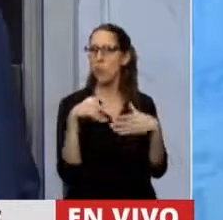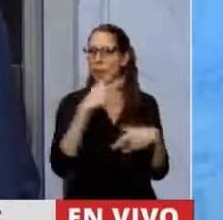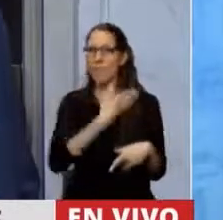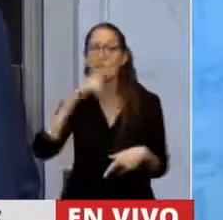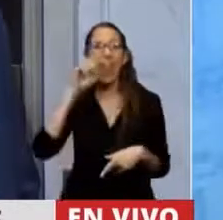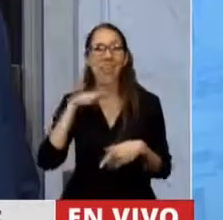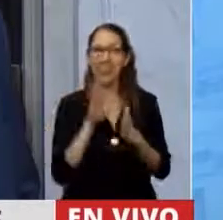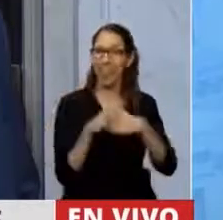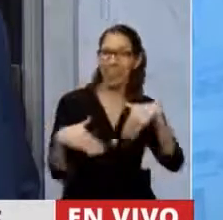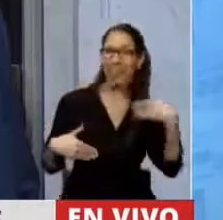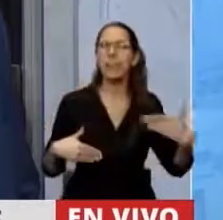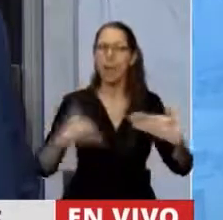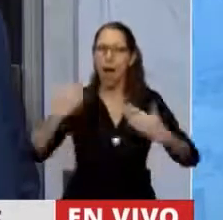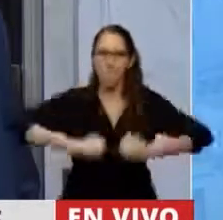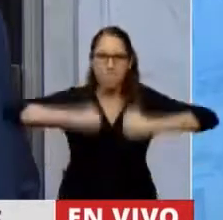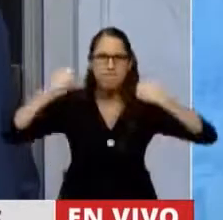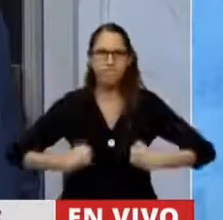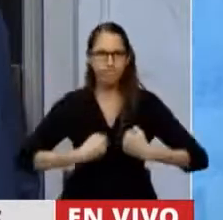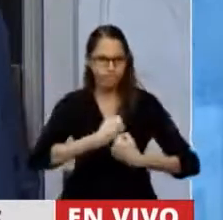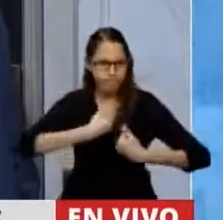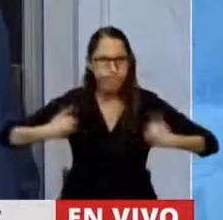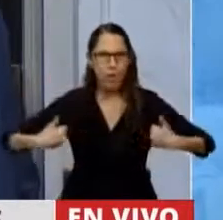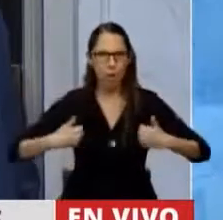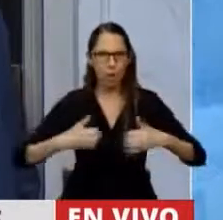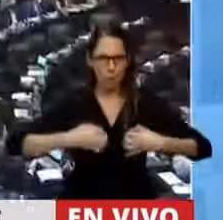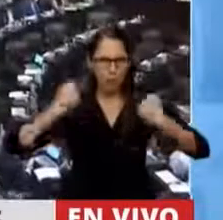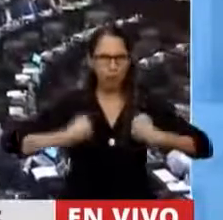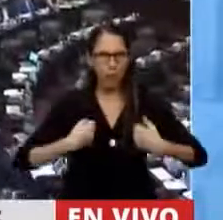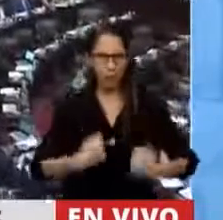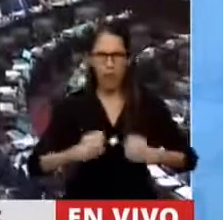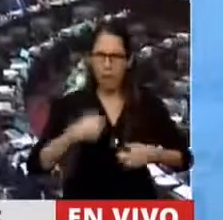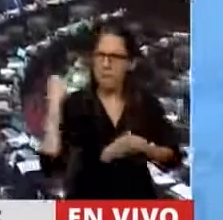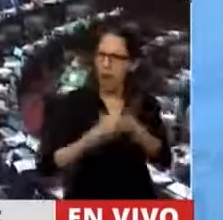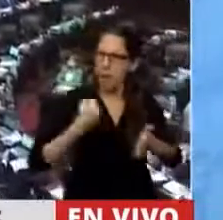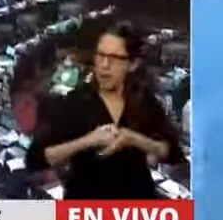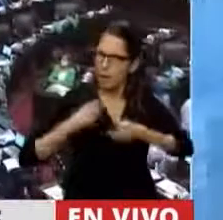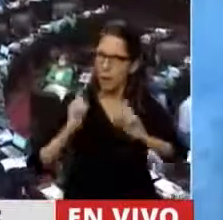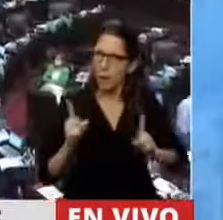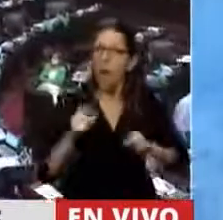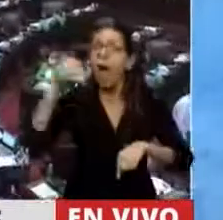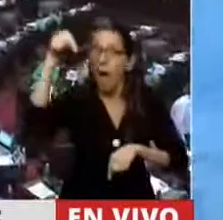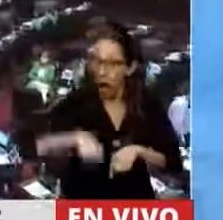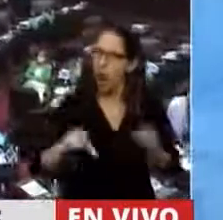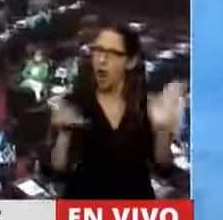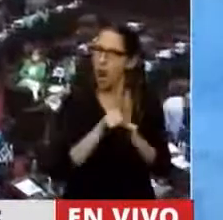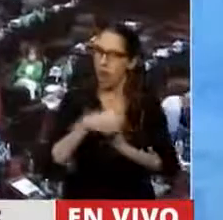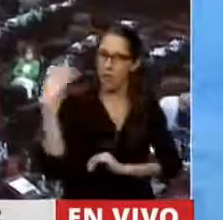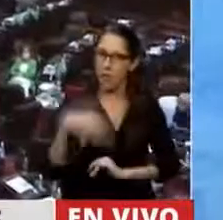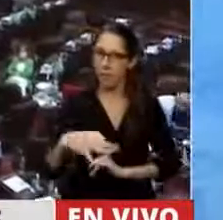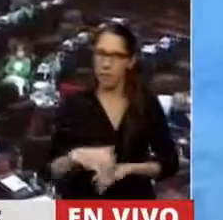una trinchera nuevamente para pelear porque esta vez sea ley.